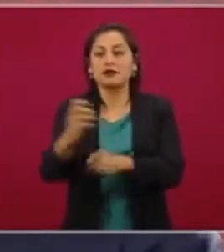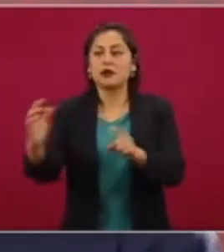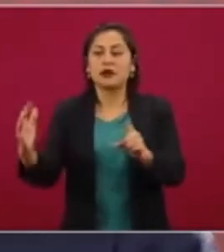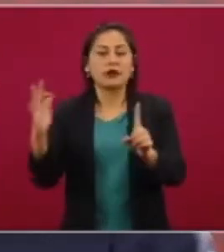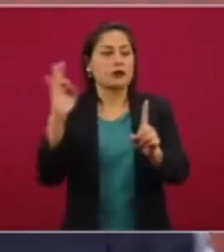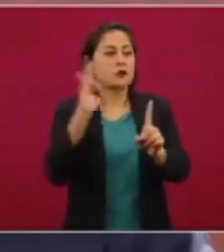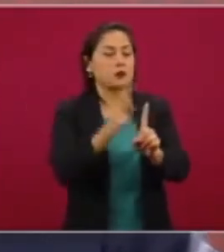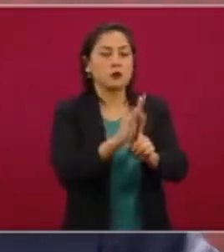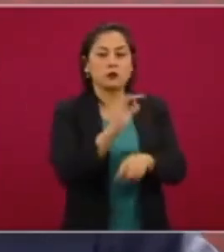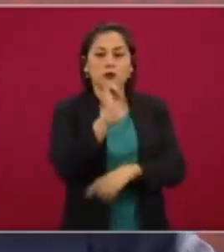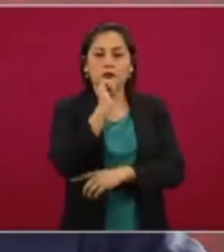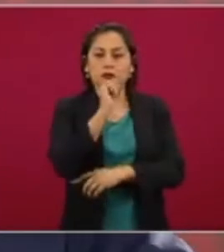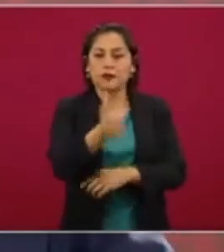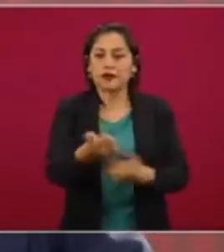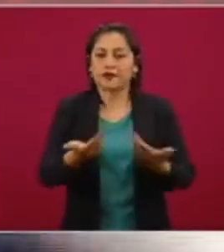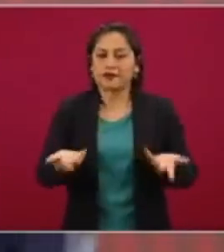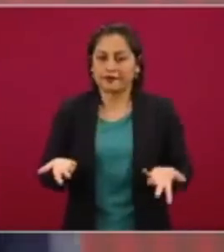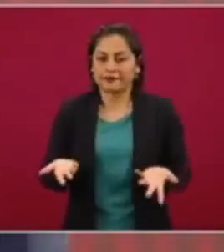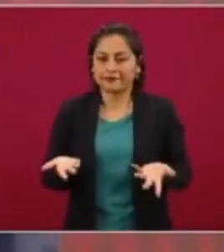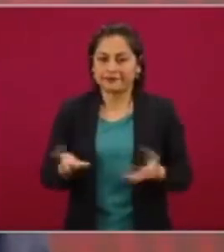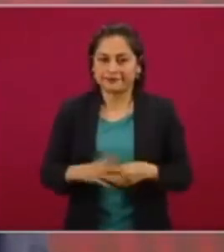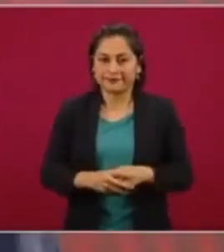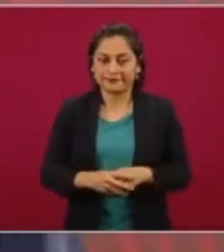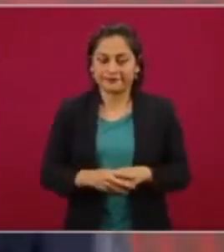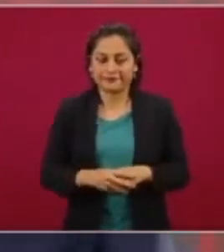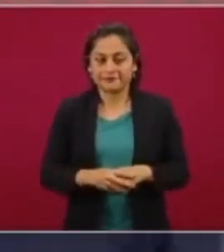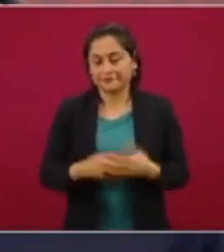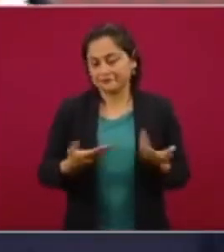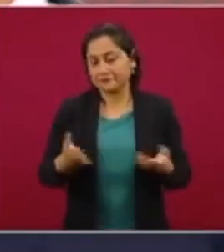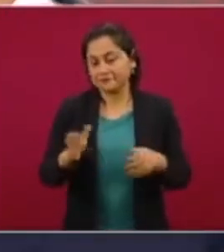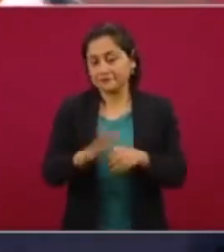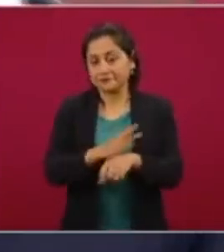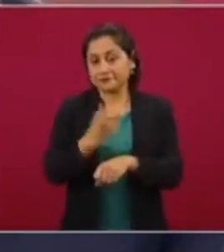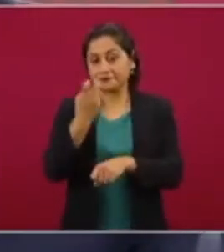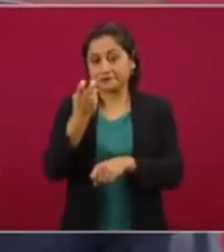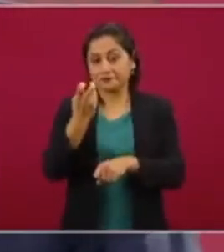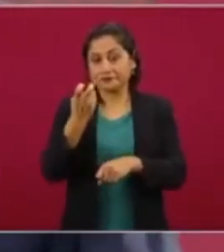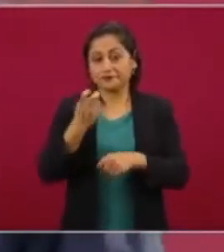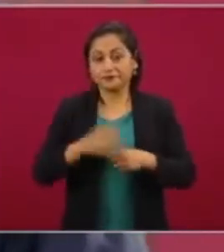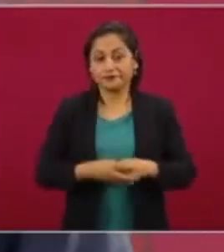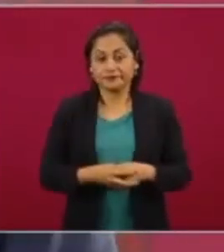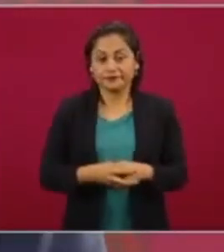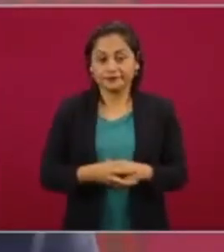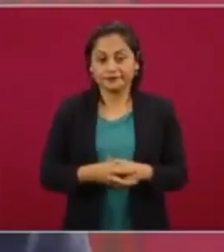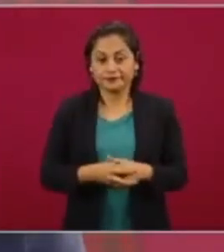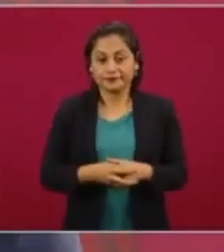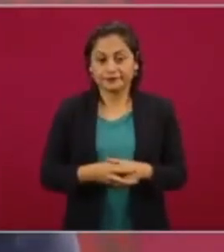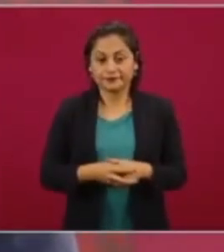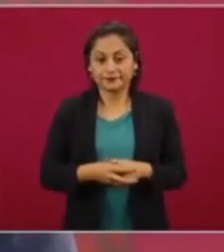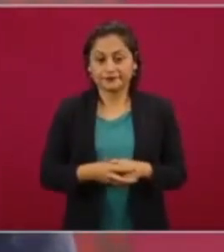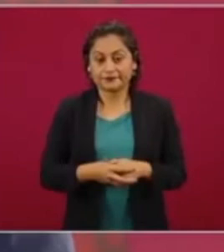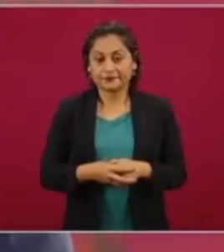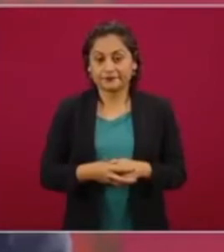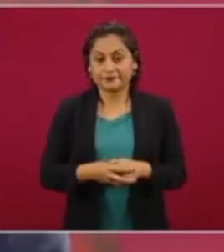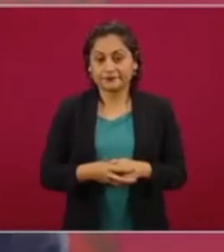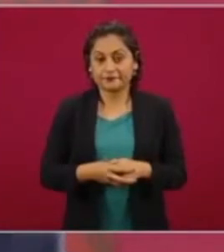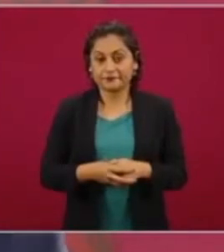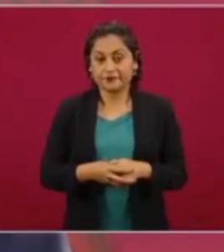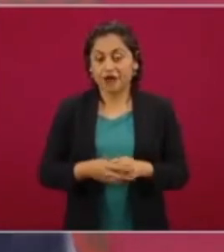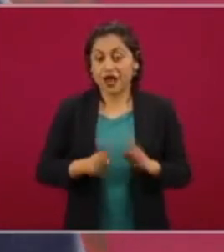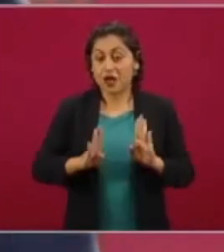Entonces, por eso, estos militares,